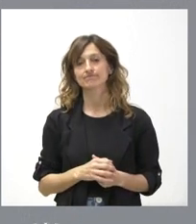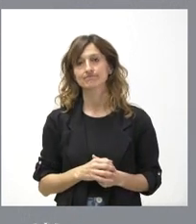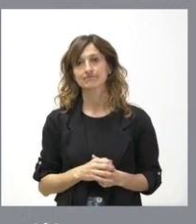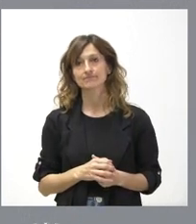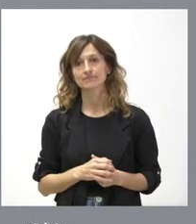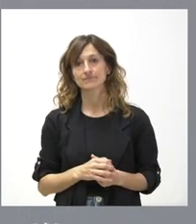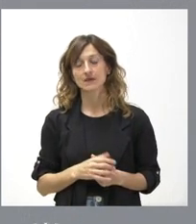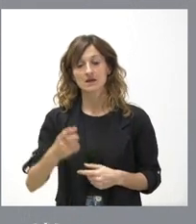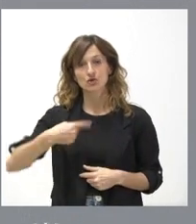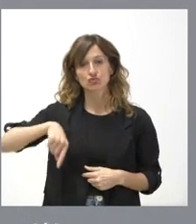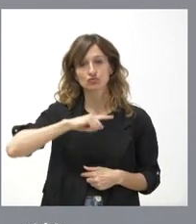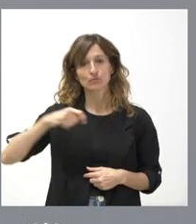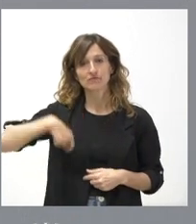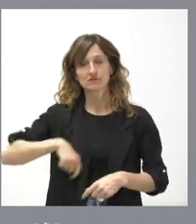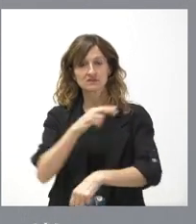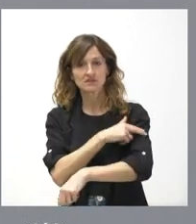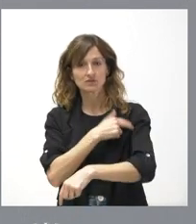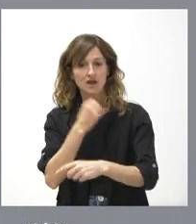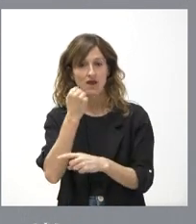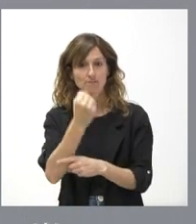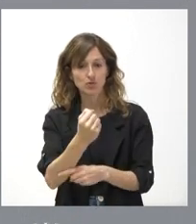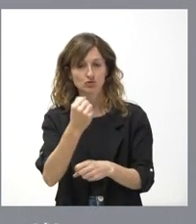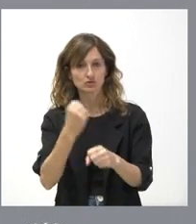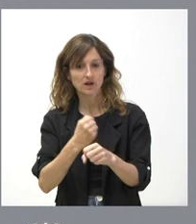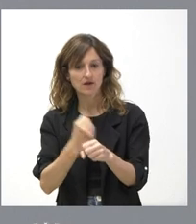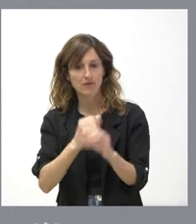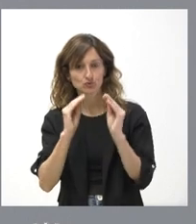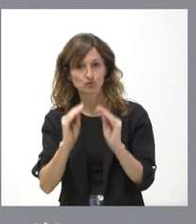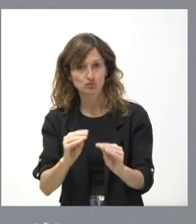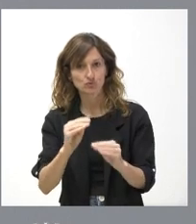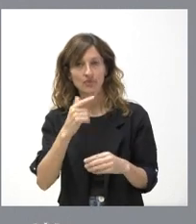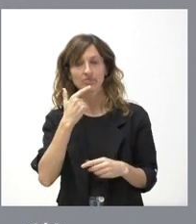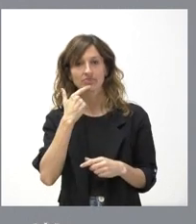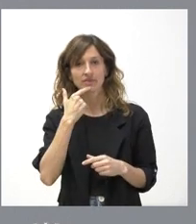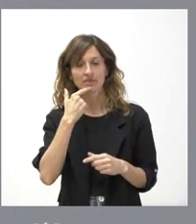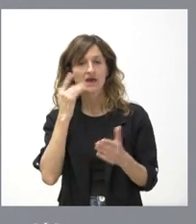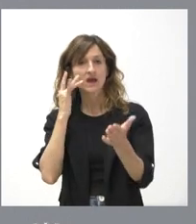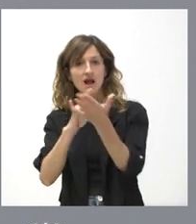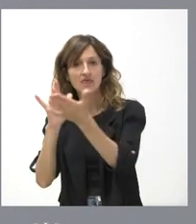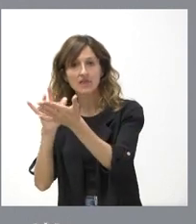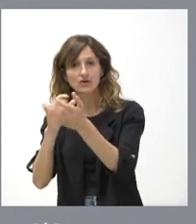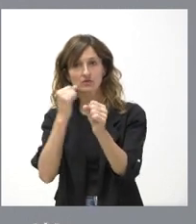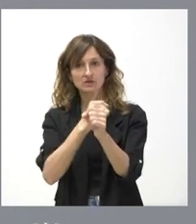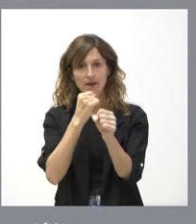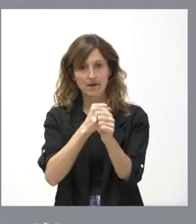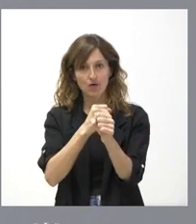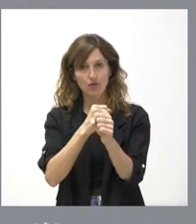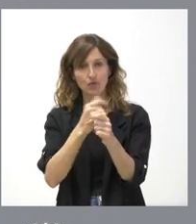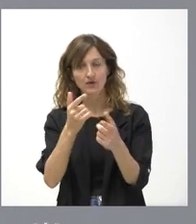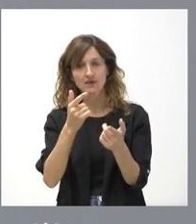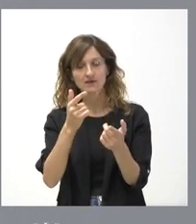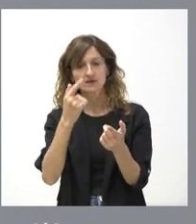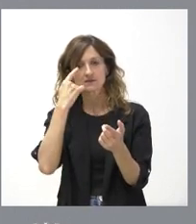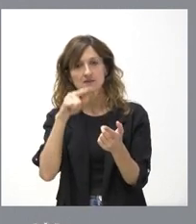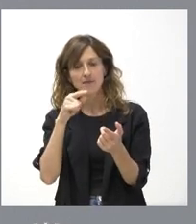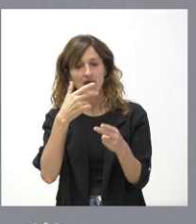A los profesionales sanitarios les apoyamos en esas tareas donde ellos establecen su calendario de trabajo y tienen definidas cuáles son sus